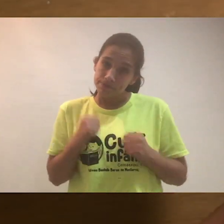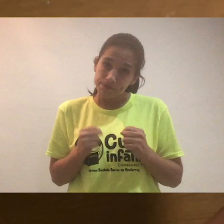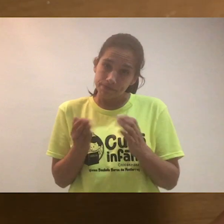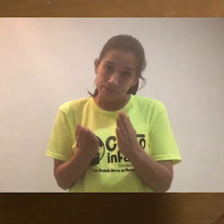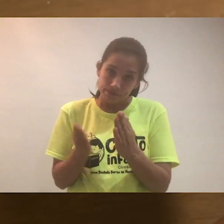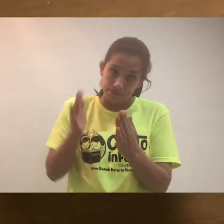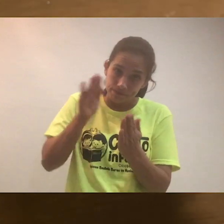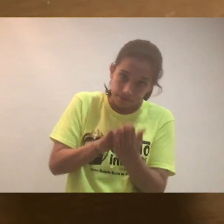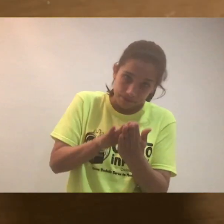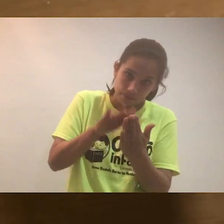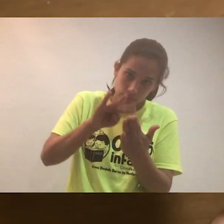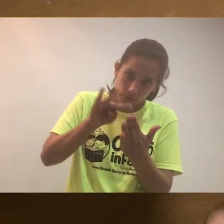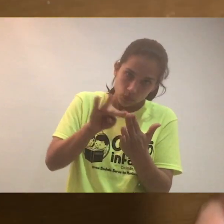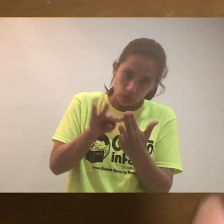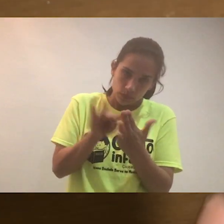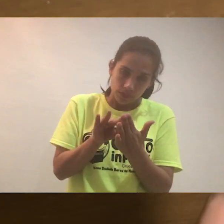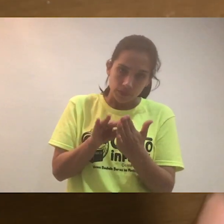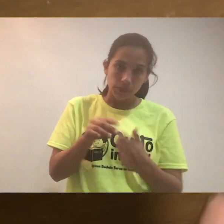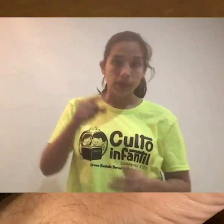el acetato.